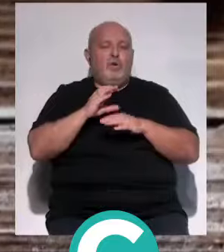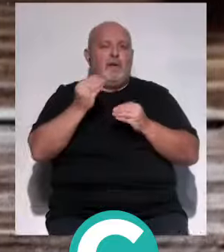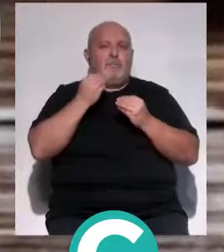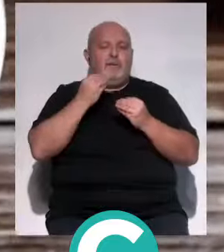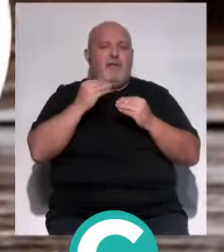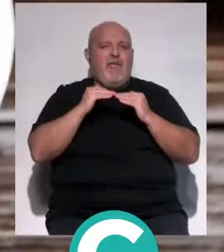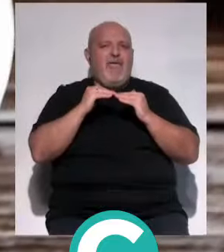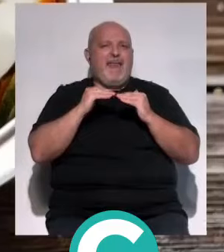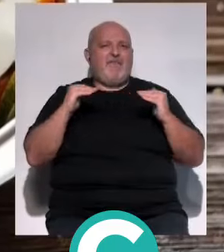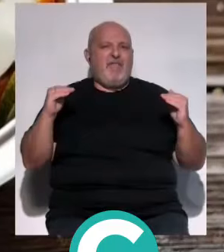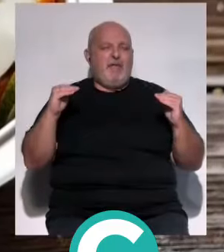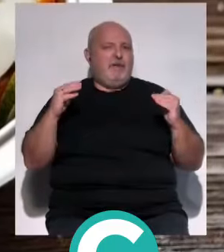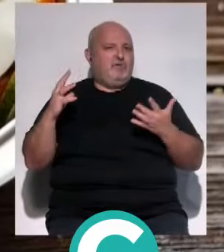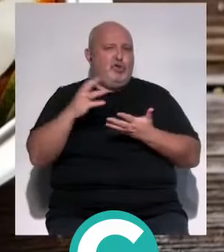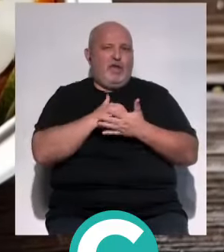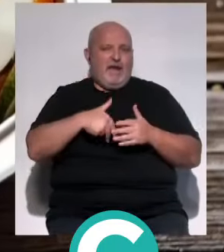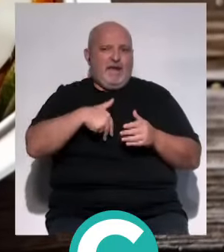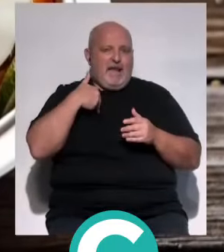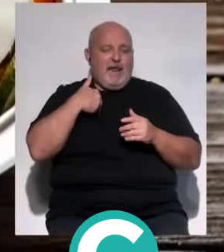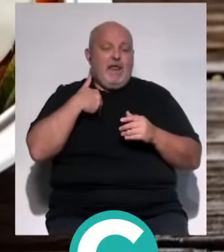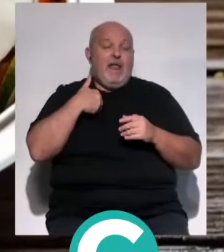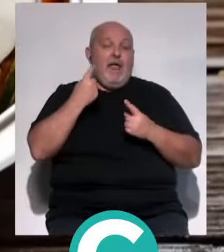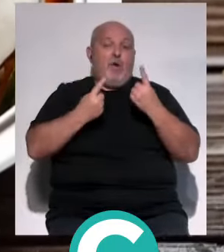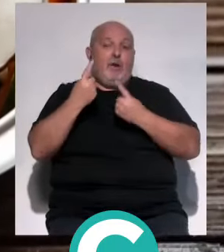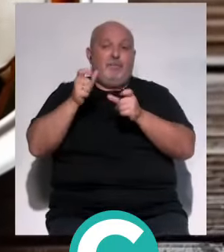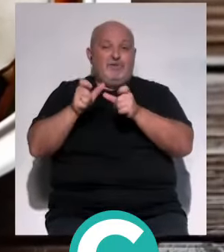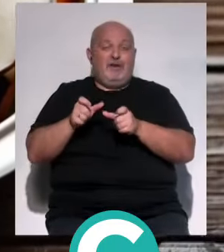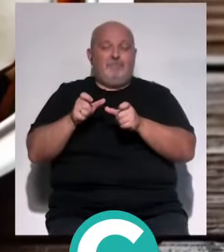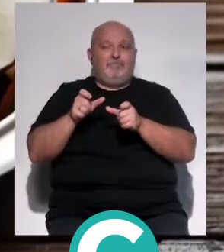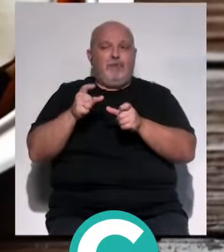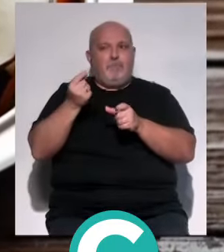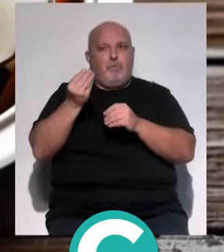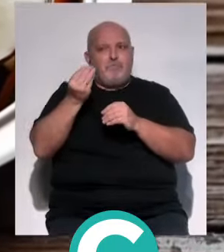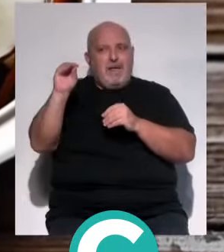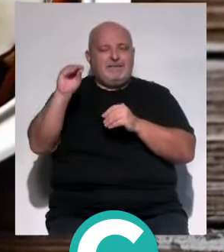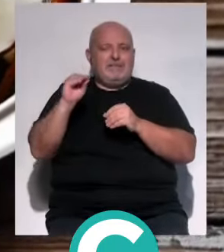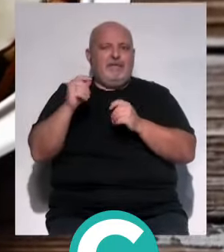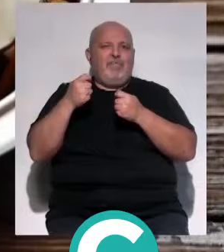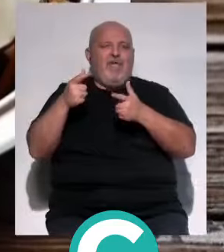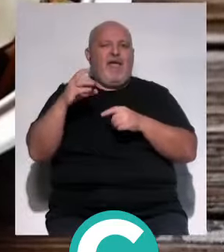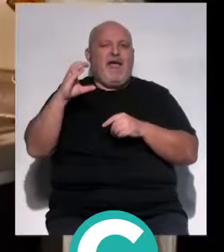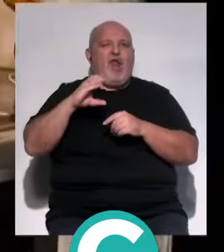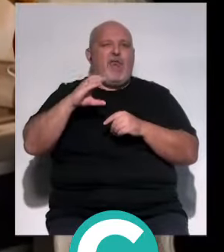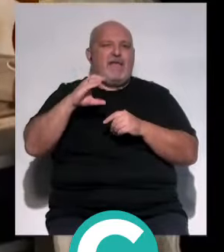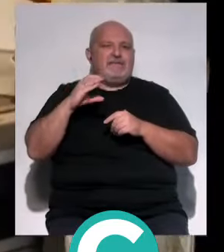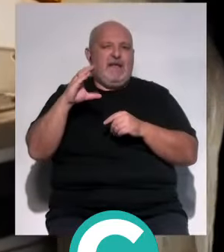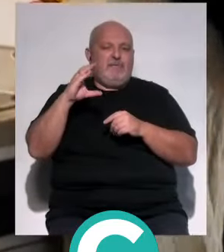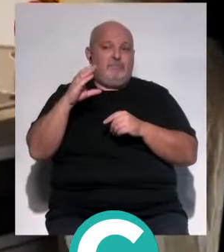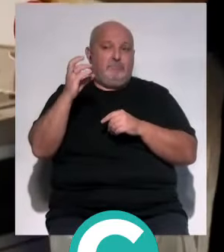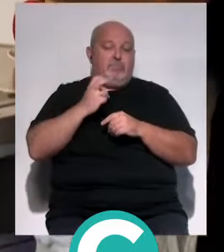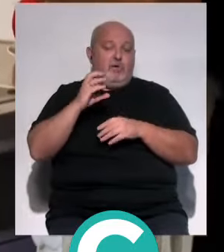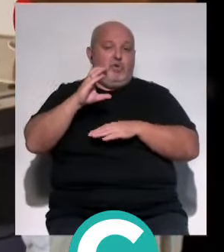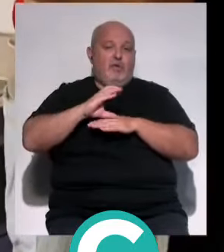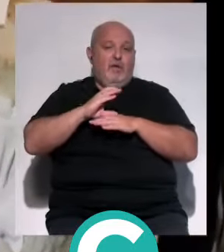alimentación equilibrada para todo el mundo, es verdad que a estas personas se les pone un poco de más carga calórica, porque creo que si estaban viniendo a la